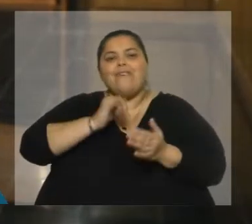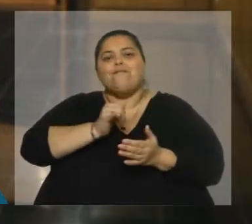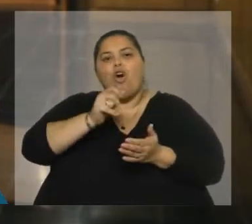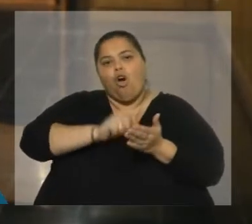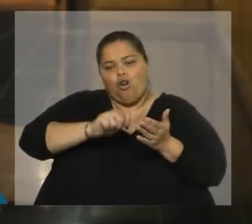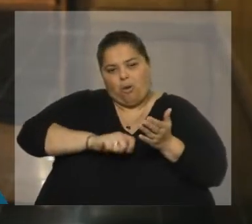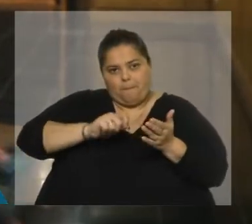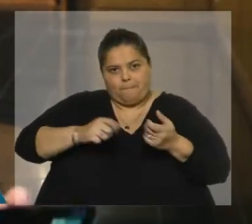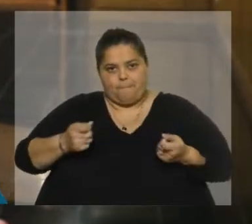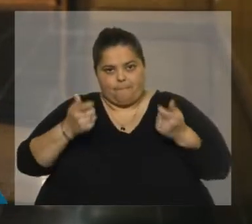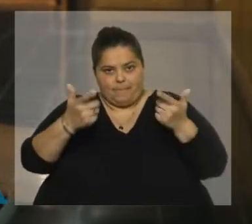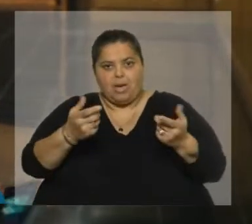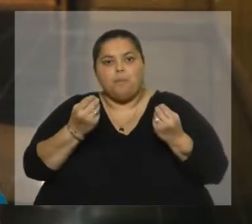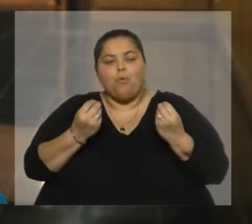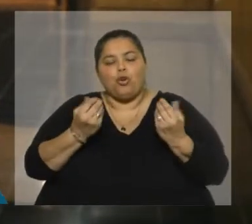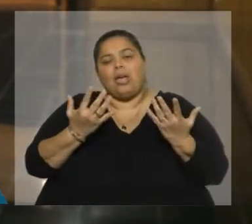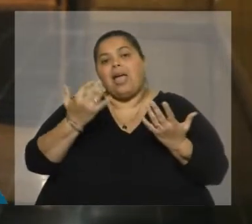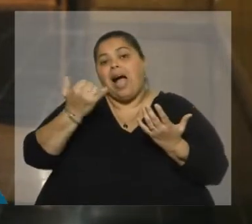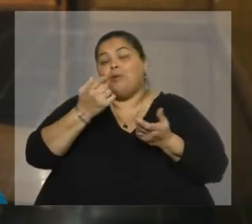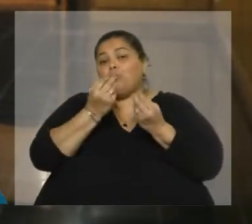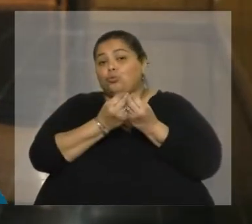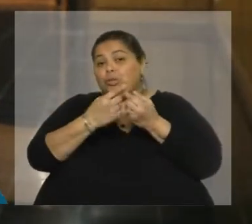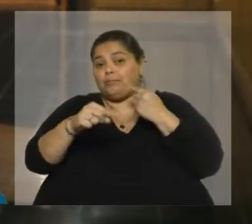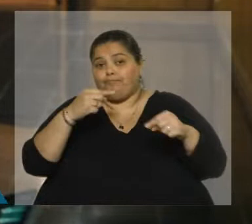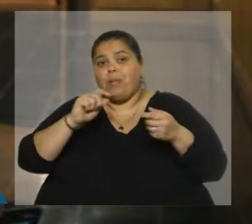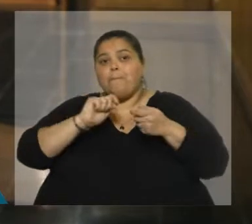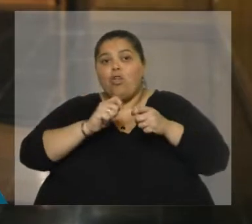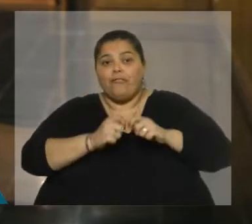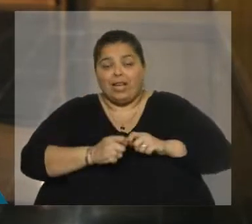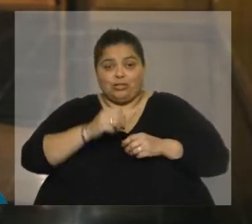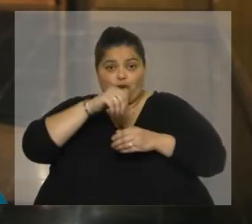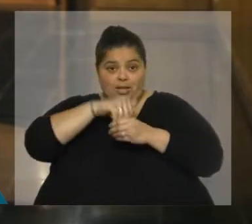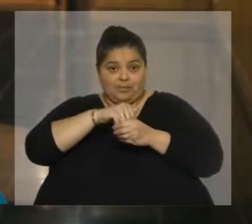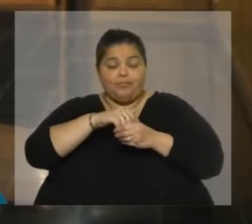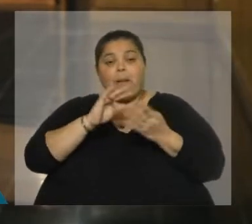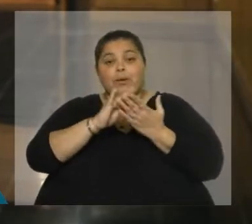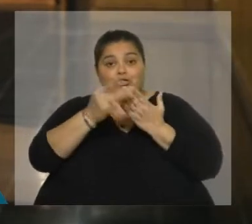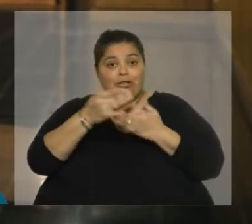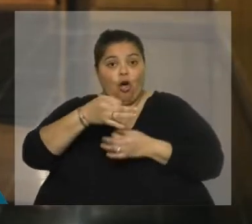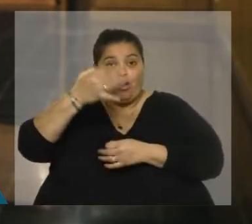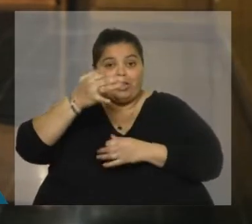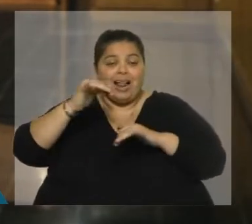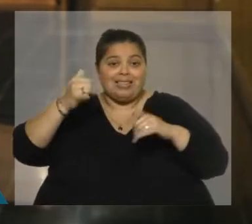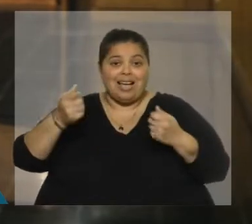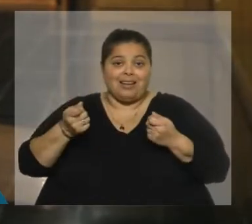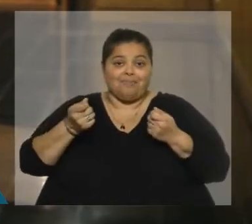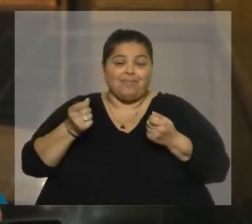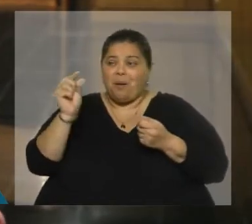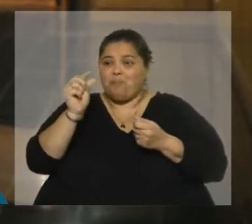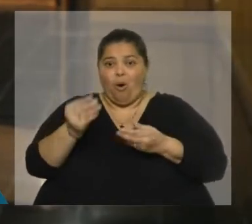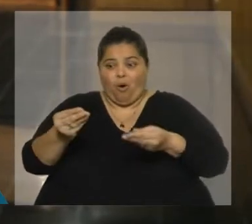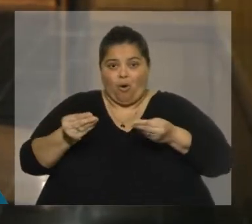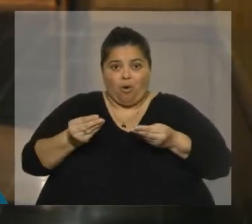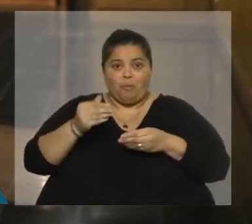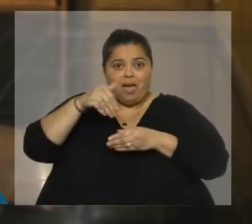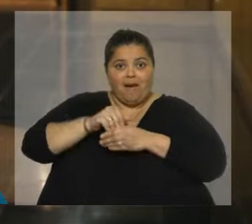en minoría porque muchas de las modificaciones que se le aplicaron al proyecto original fueron entregadas muy poco tiempo antes de someterlas a